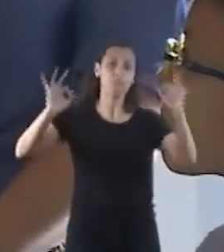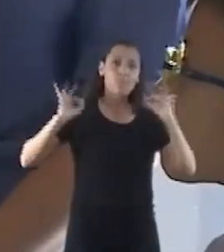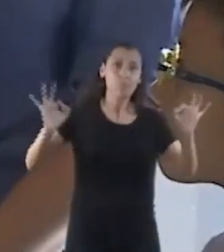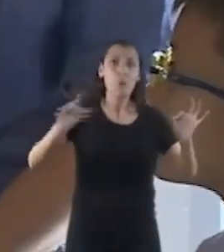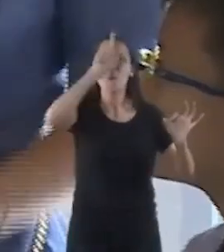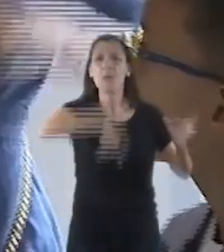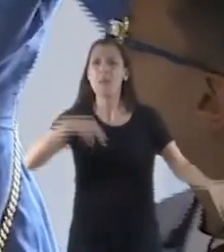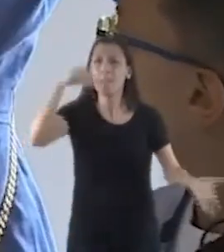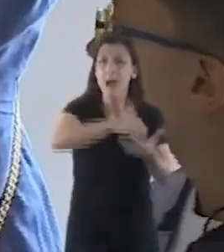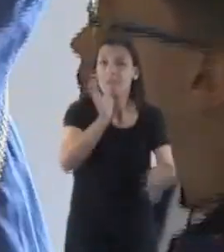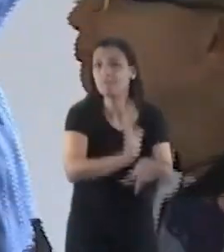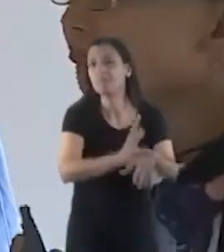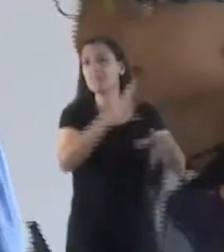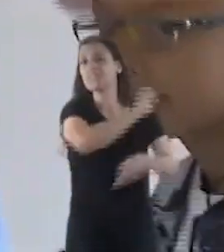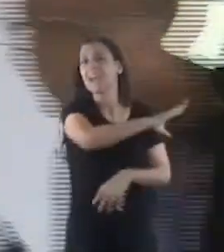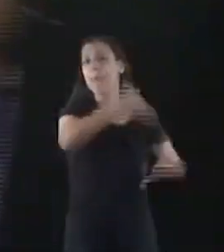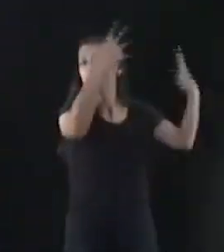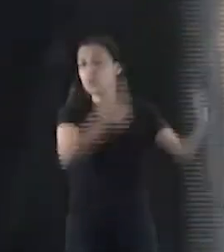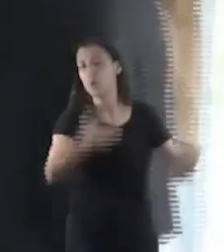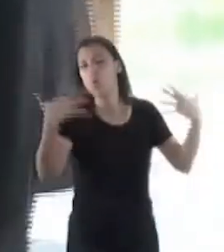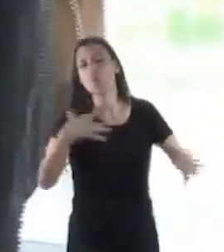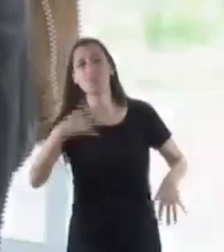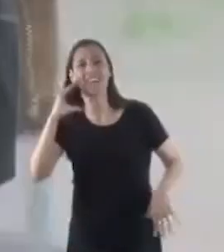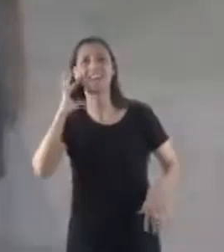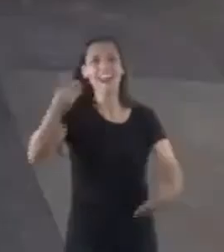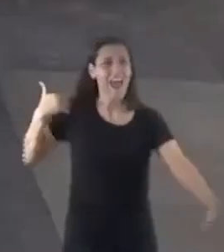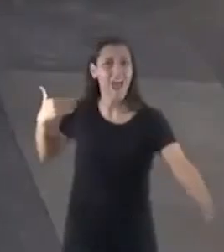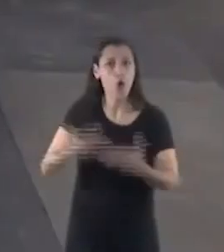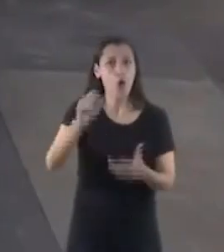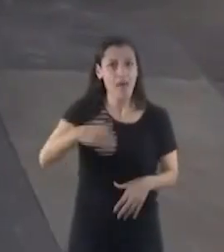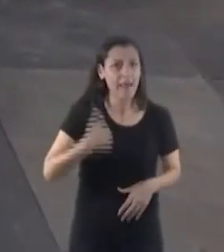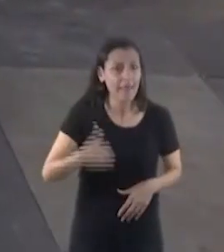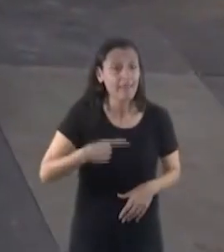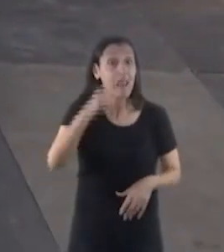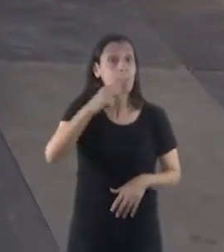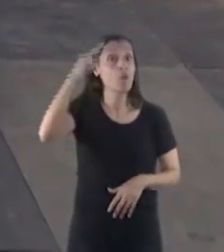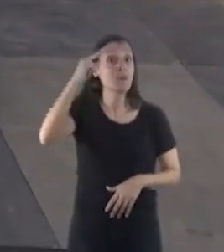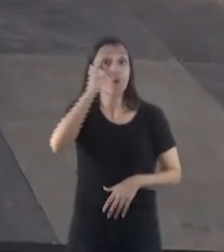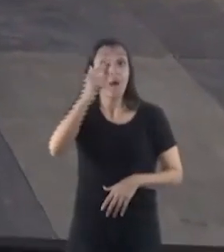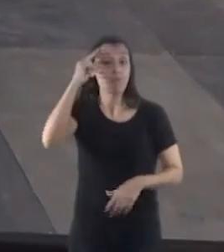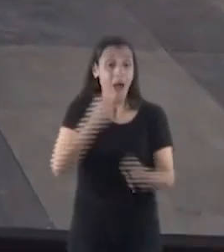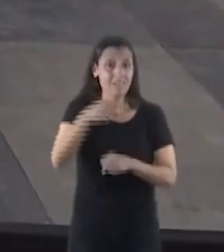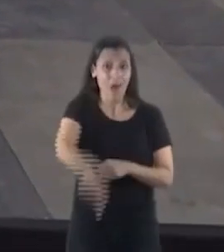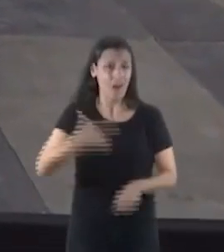apareció una sequía. La sequía más grande que padeció la Argentina desde 1929.